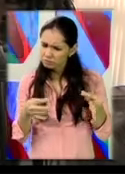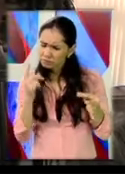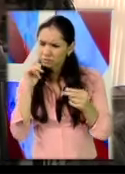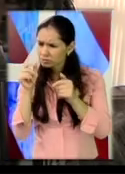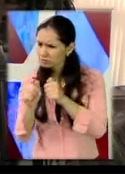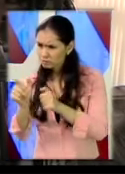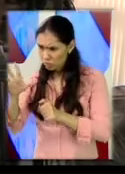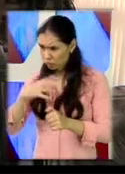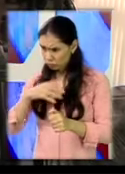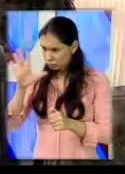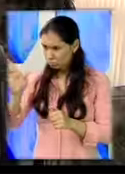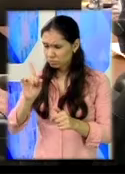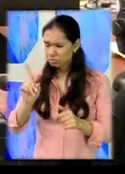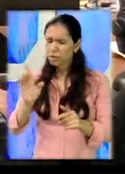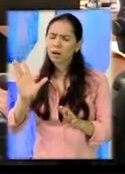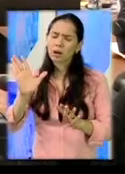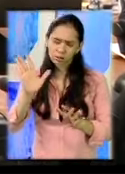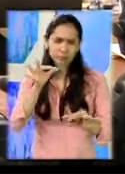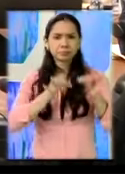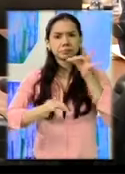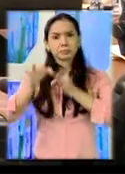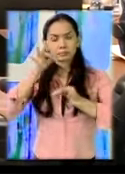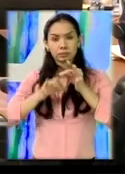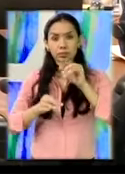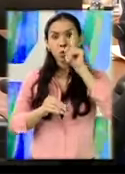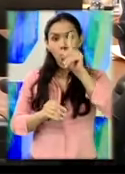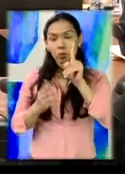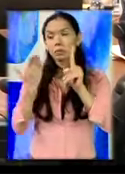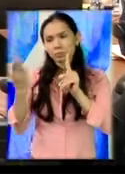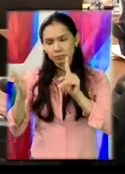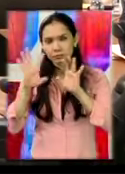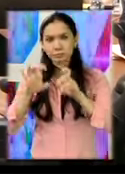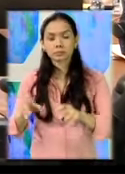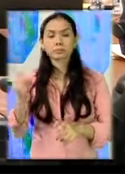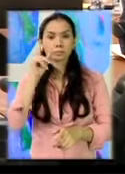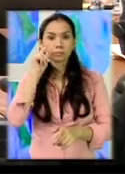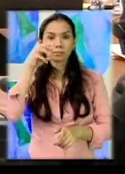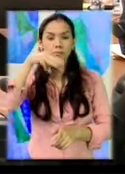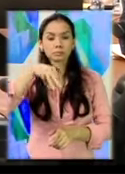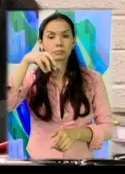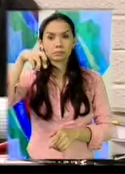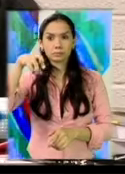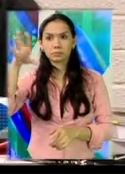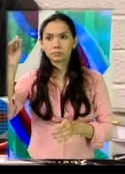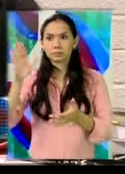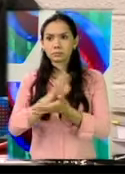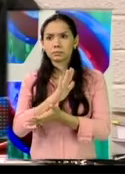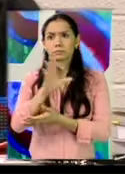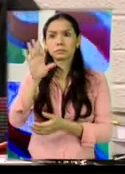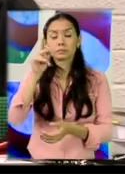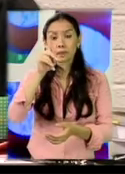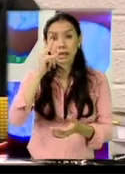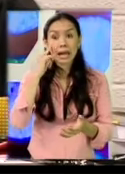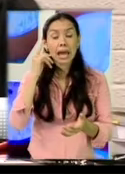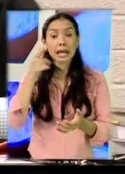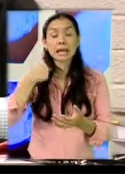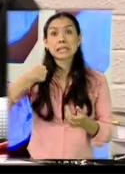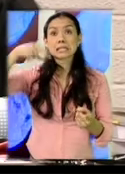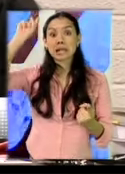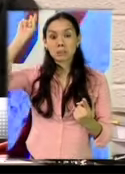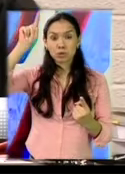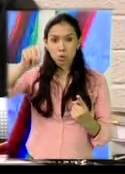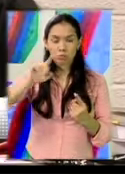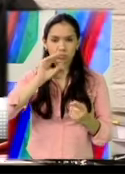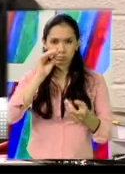la jueza retrocederá el proceso desde la primera solicitud efectuada por el Ministerio Público. Inclusive la inscripción de